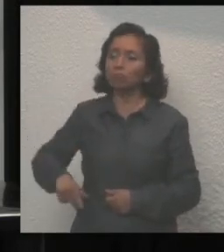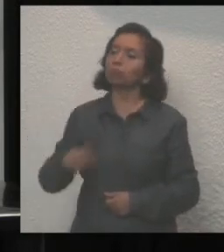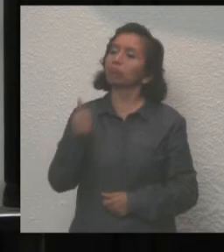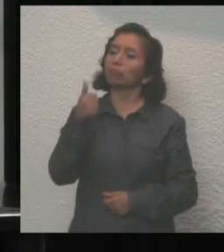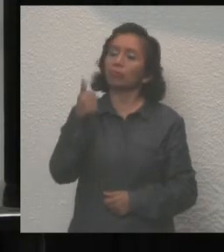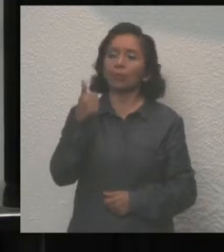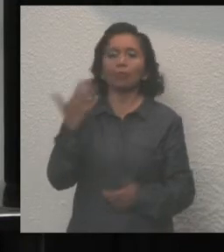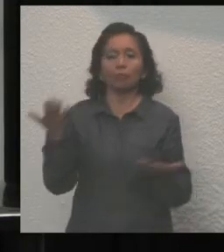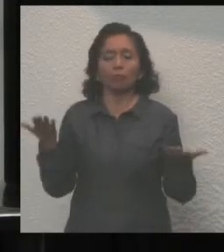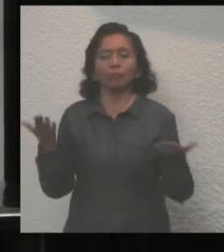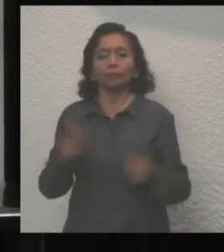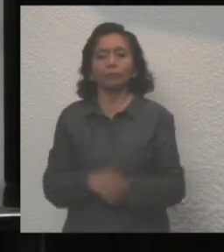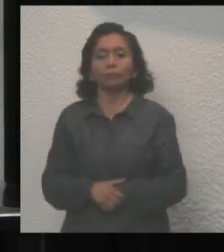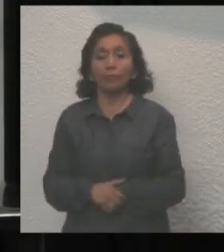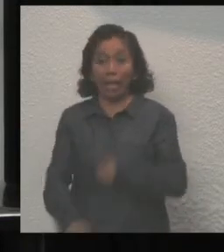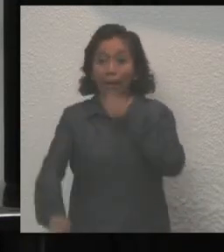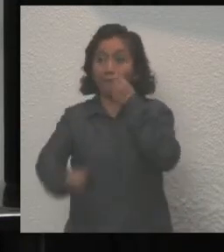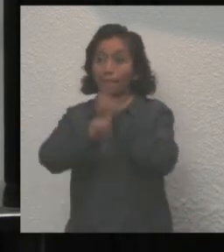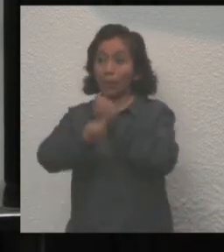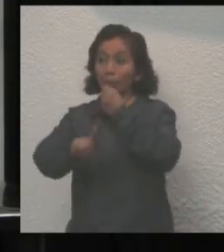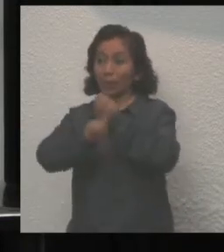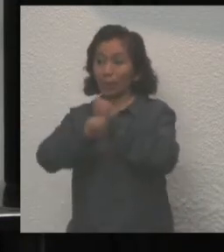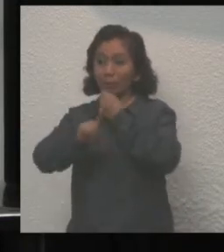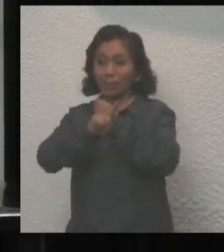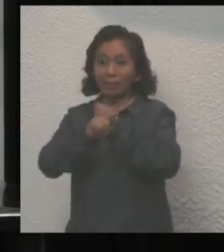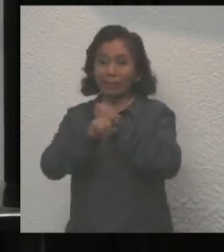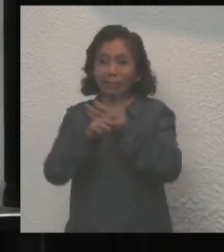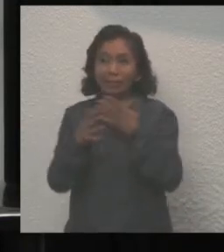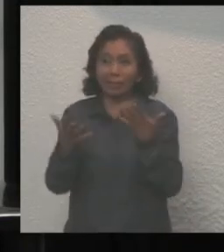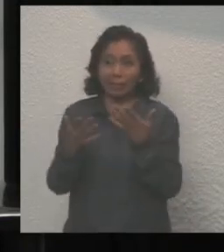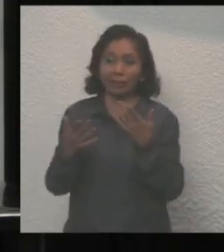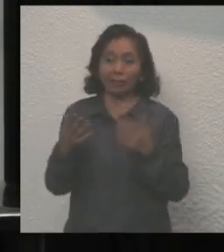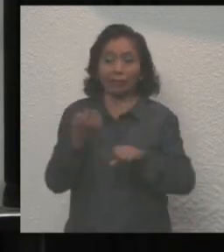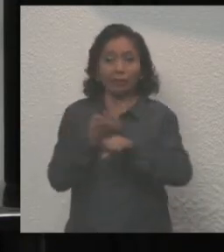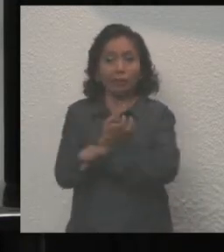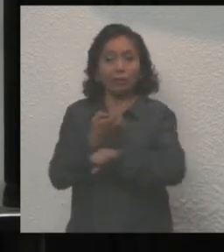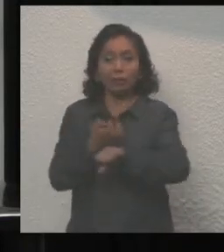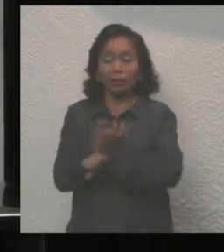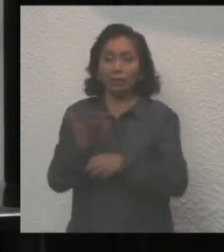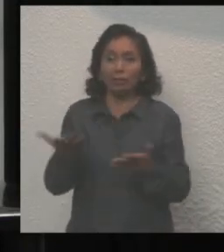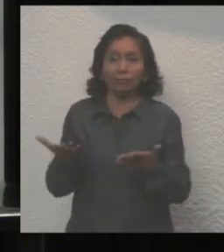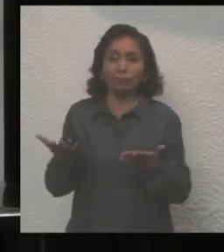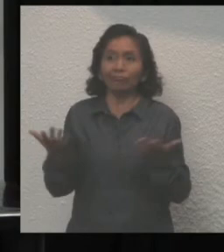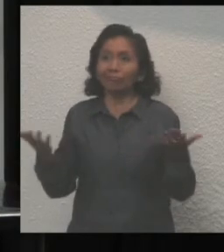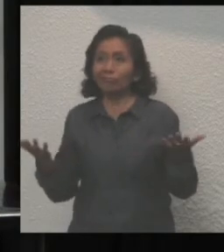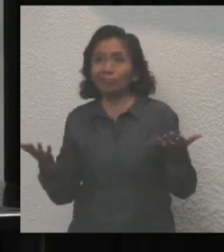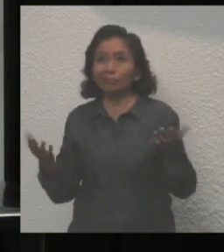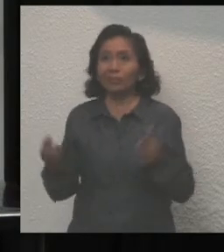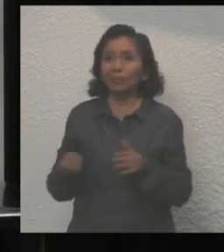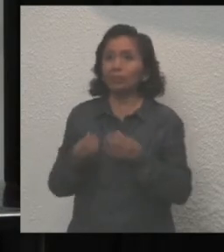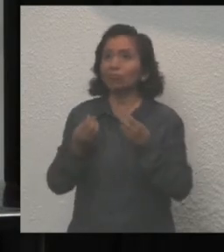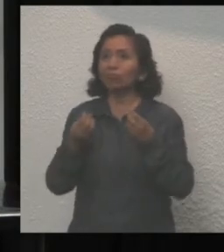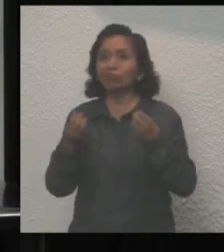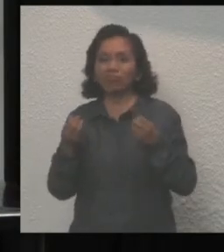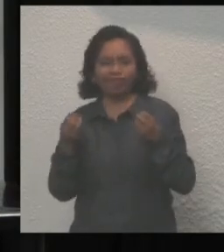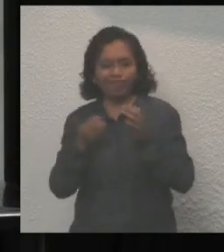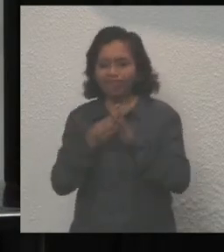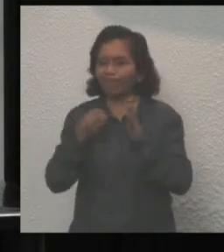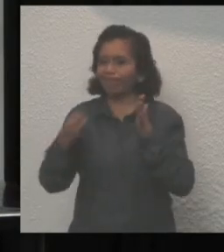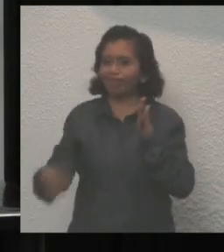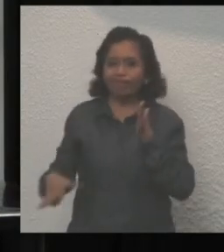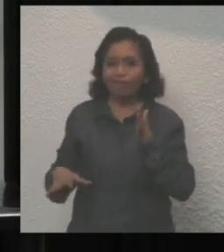La adversidad que hemos vivido y hemos atravesado en el Estado no ha sido pretexto para seguir avanzando